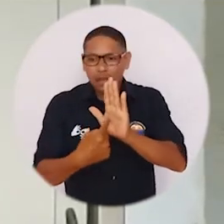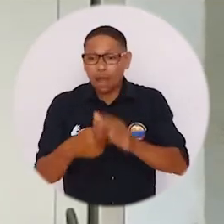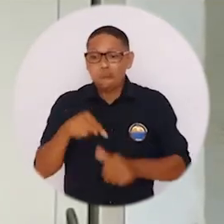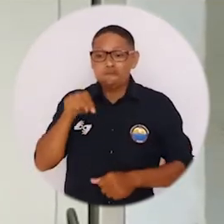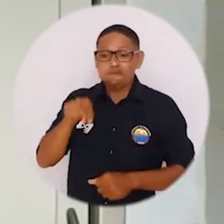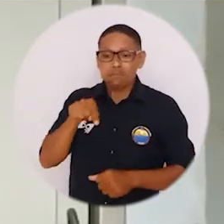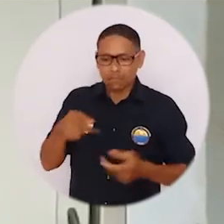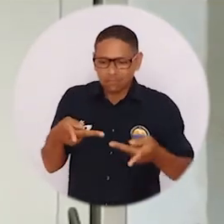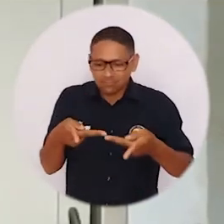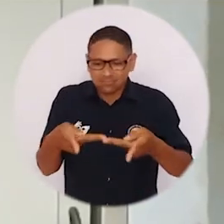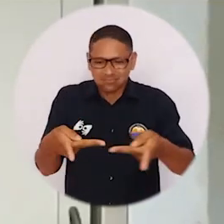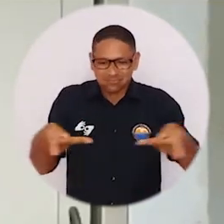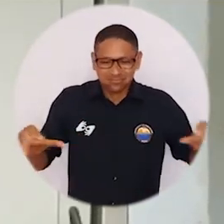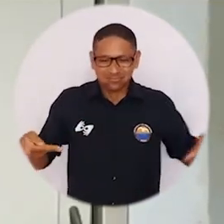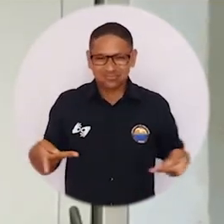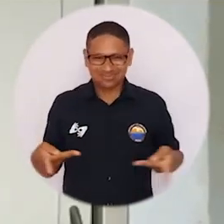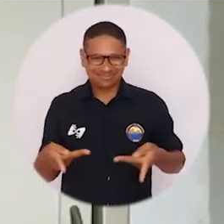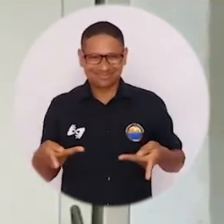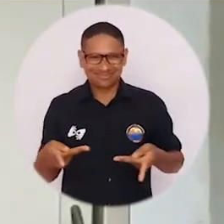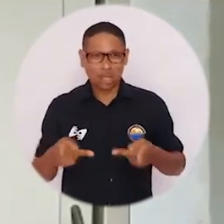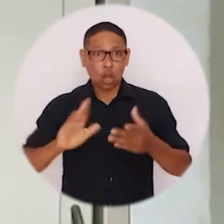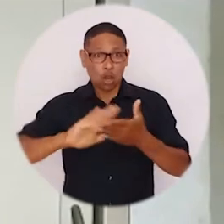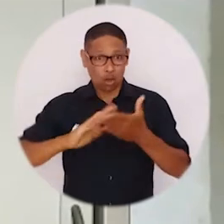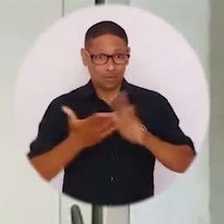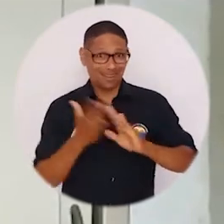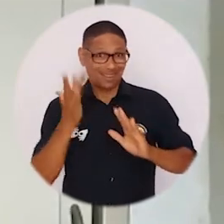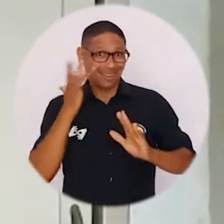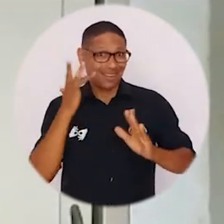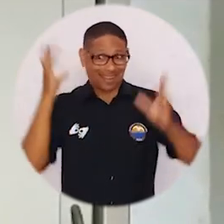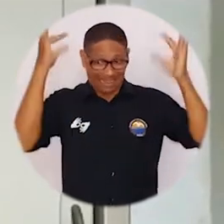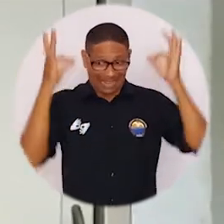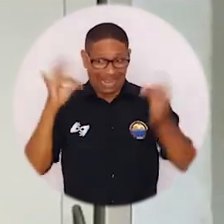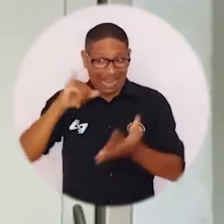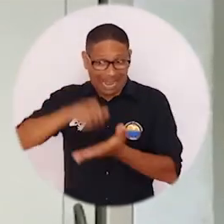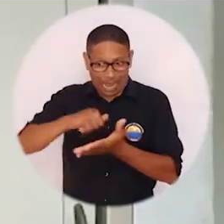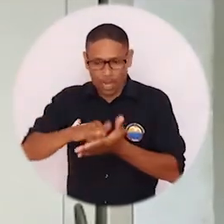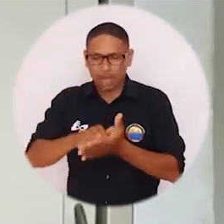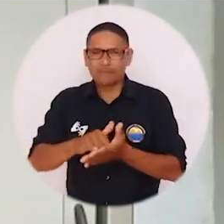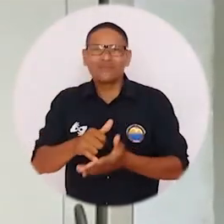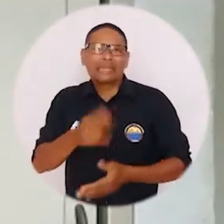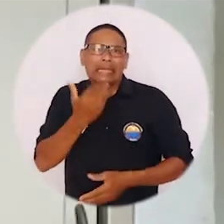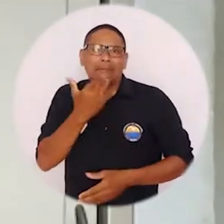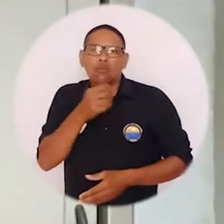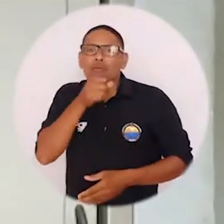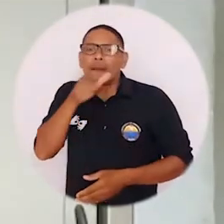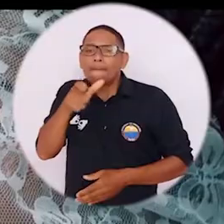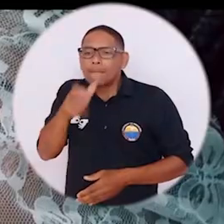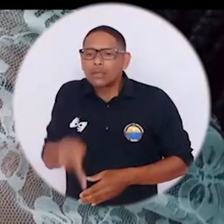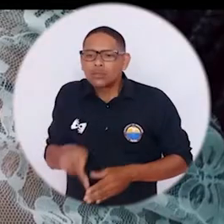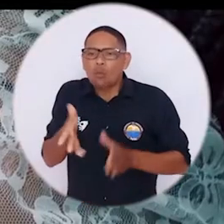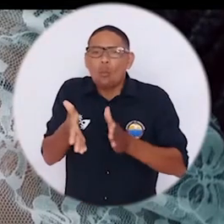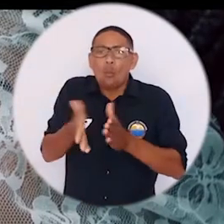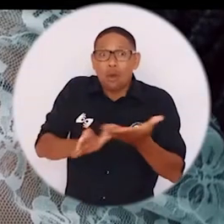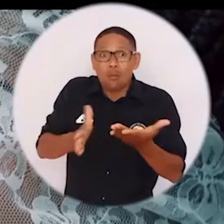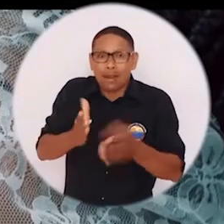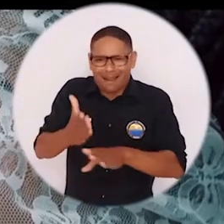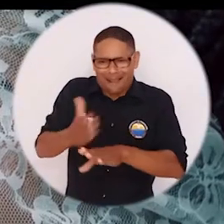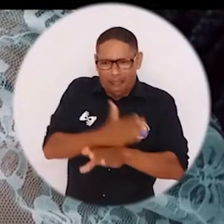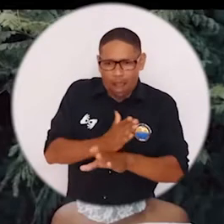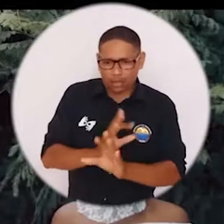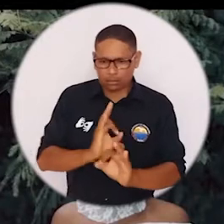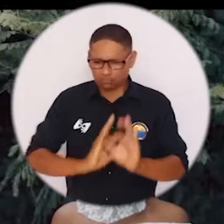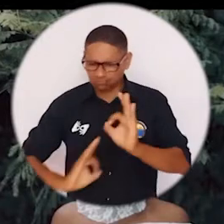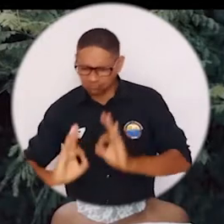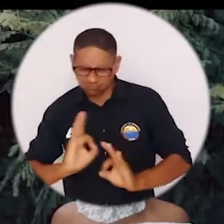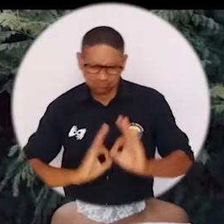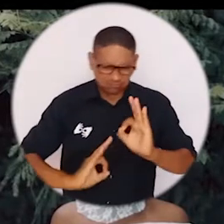que narra y transmite lo que se vive en un velorio palenqueño. La agonía que vive esa persona